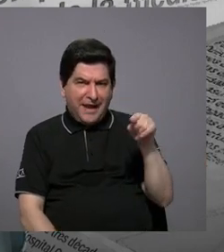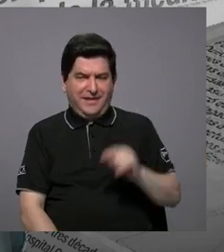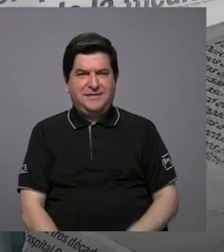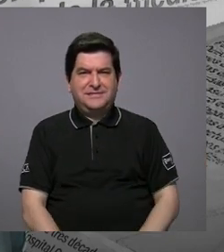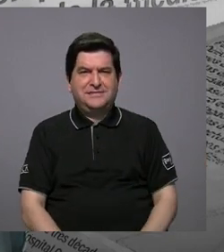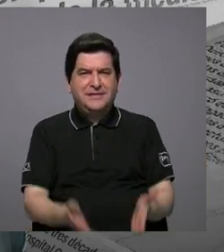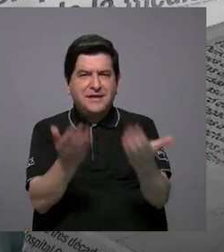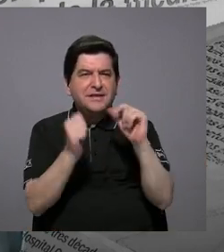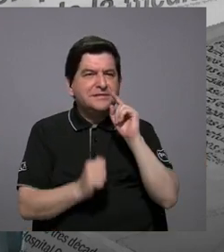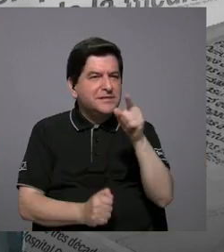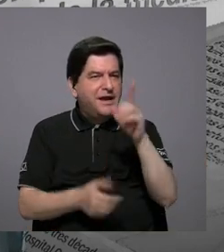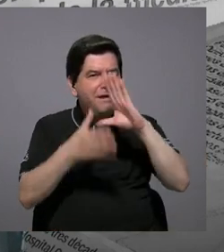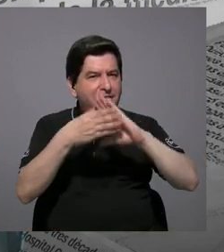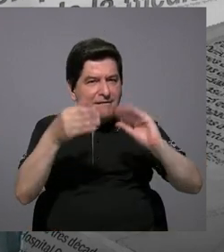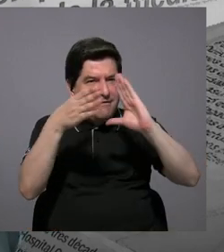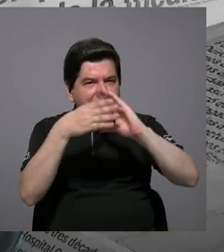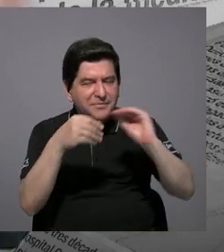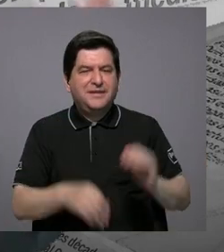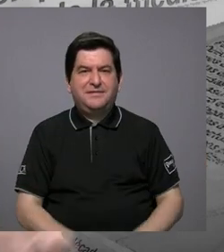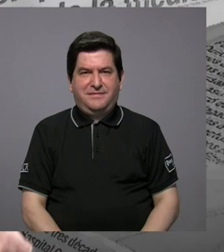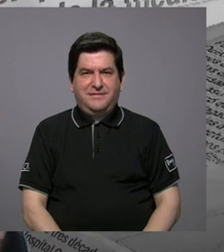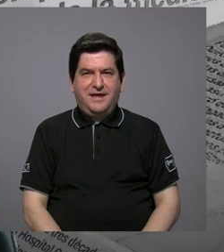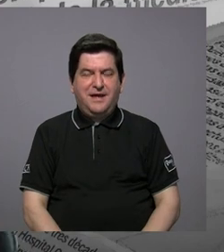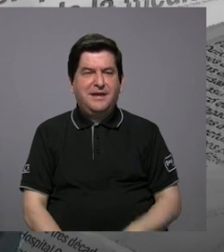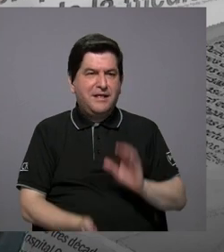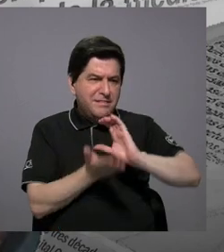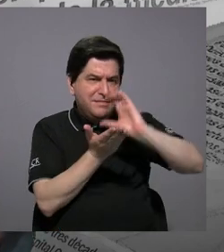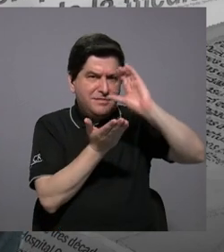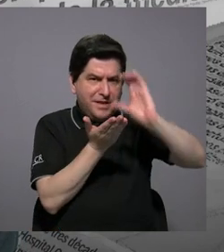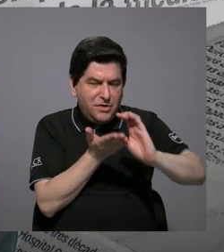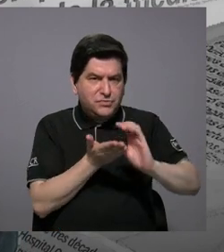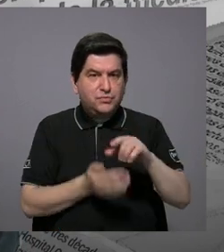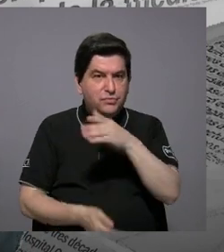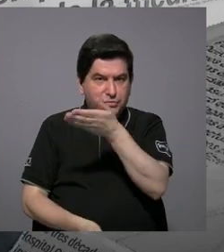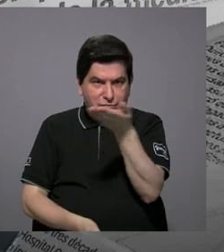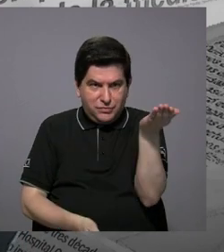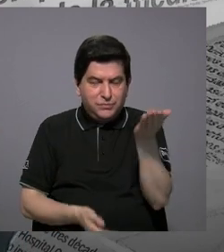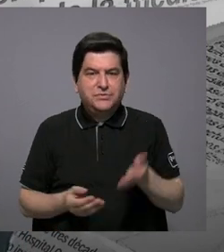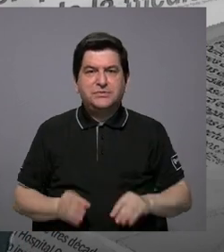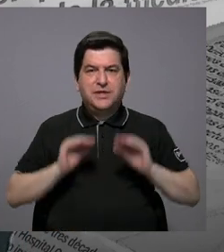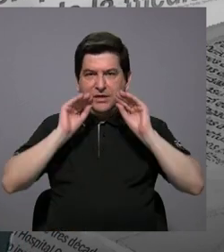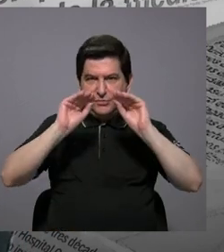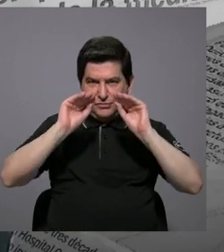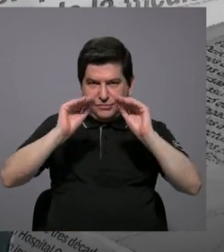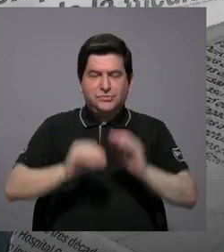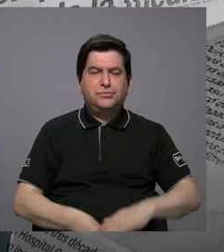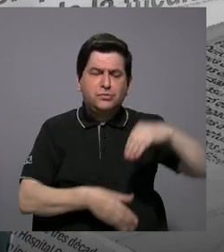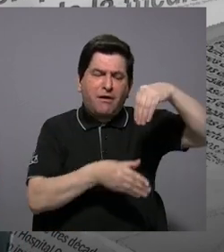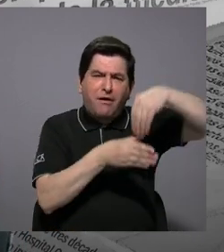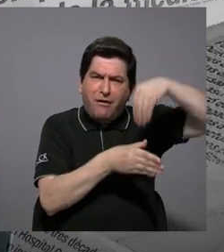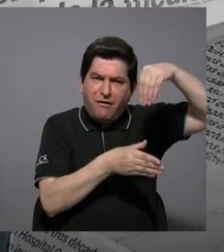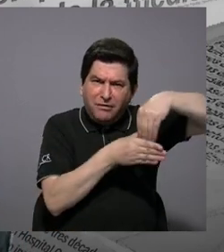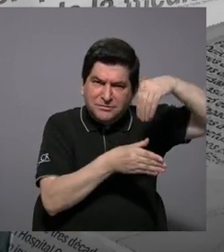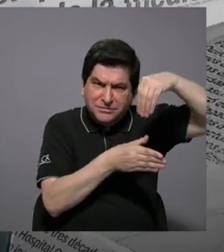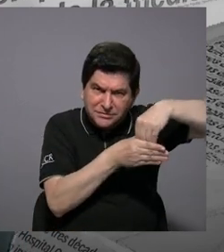comentara un poco más de estos cursos que ustedes están dando. el contenido